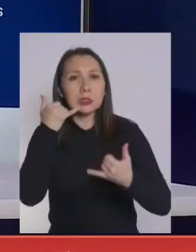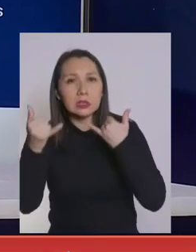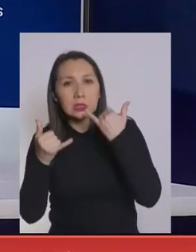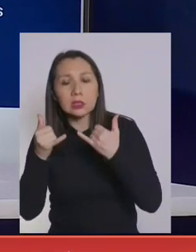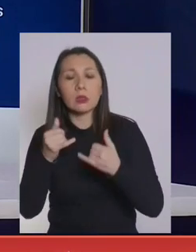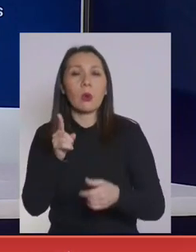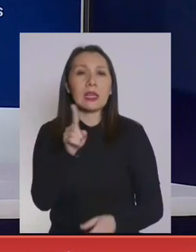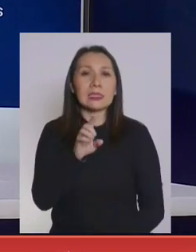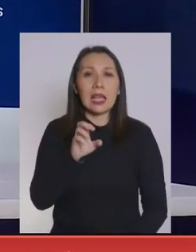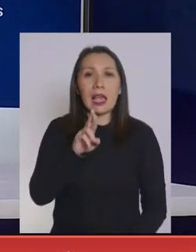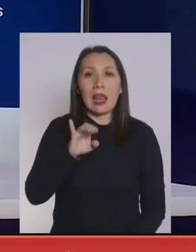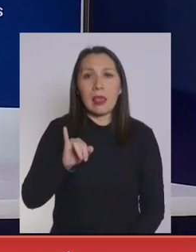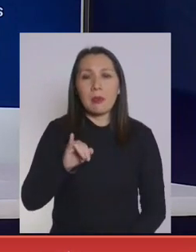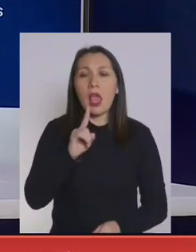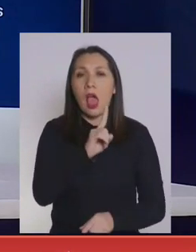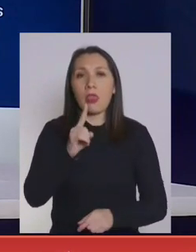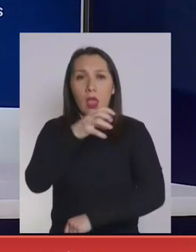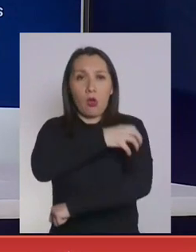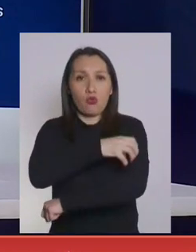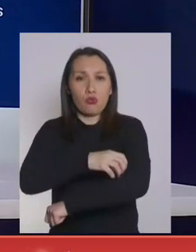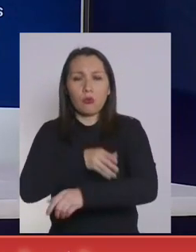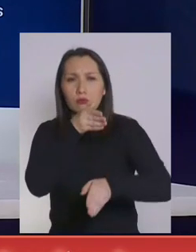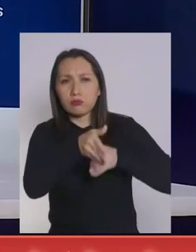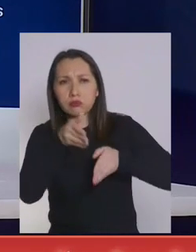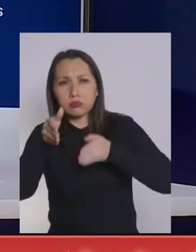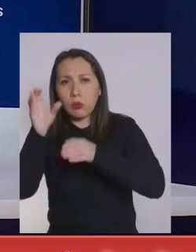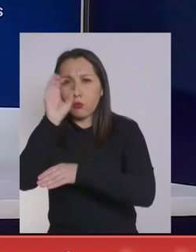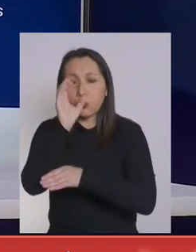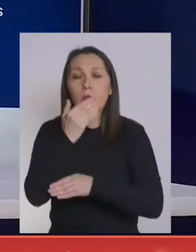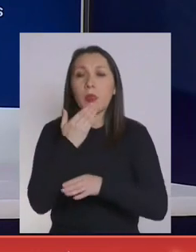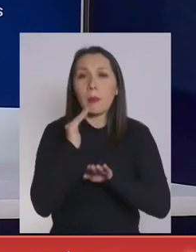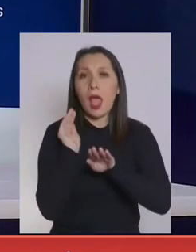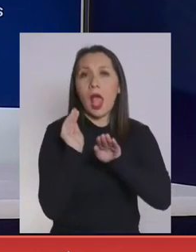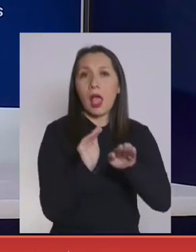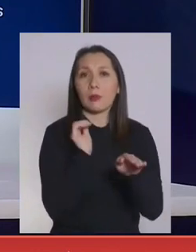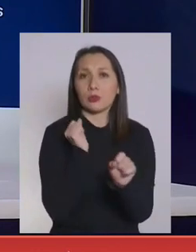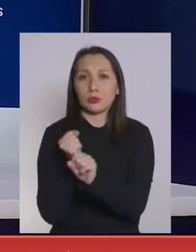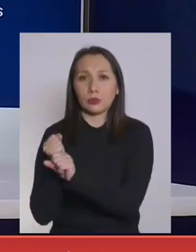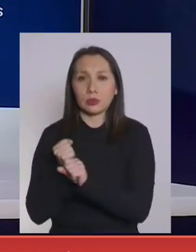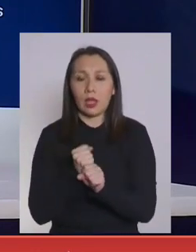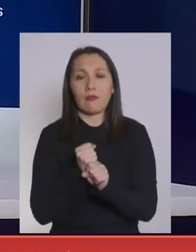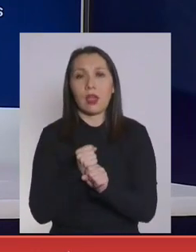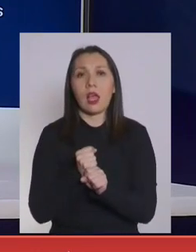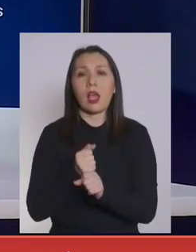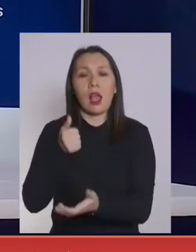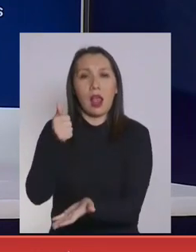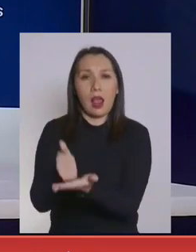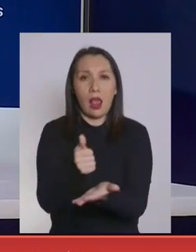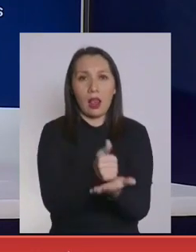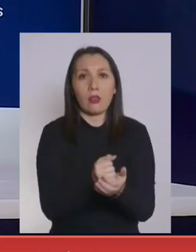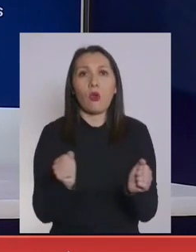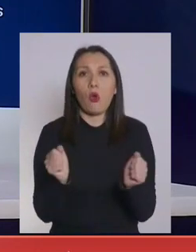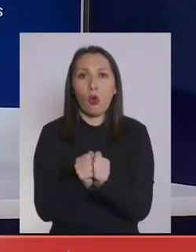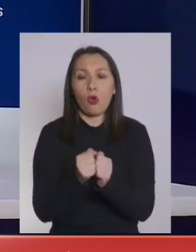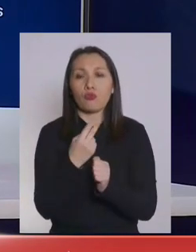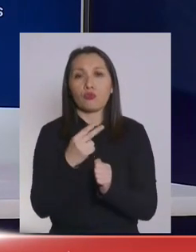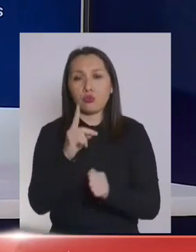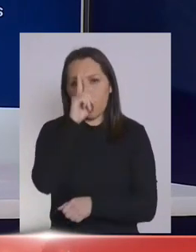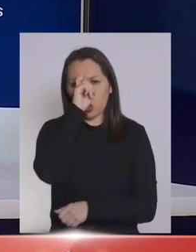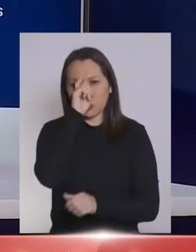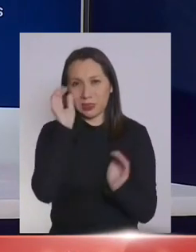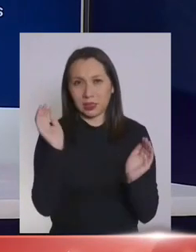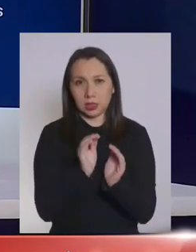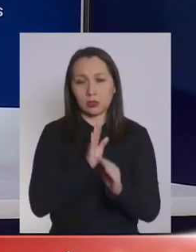desde los Ceremis de cada una de las regiones del país apoyados por el trabajo de los alcaldes con los equipos de atención